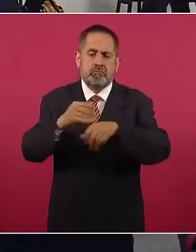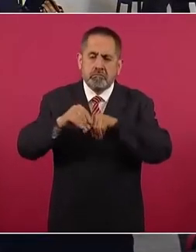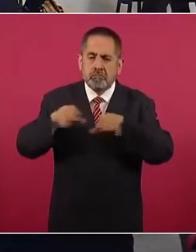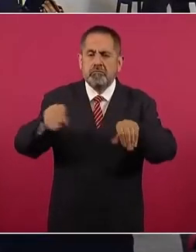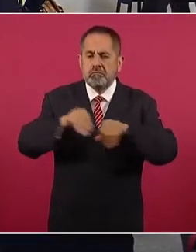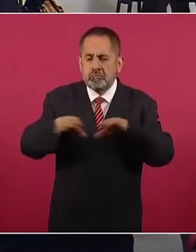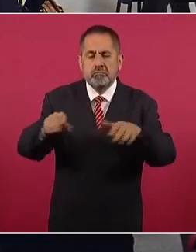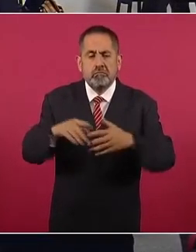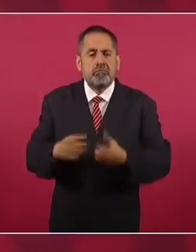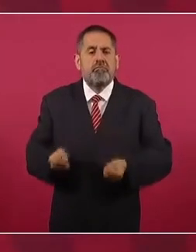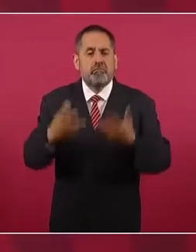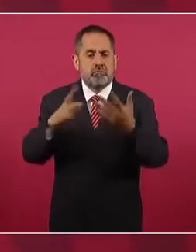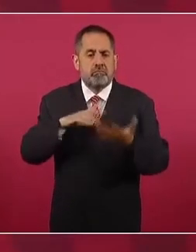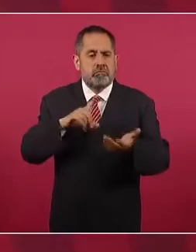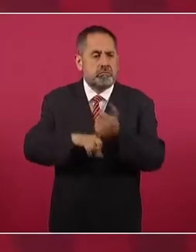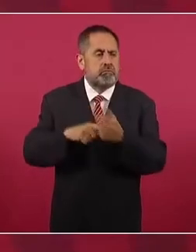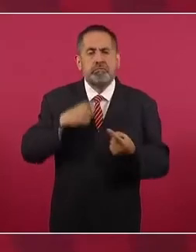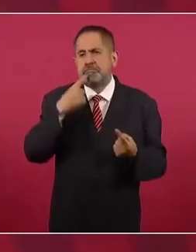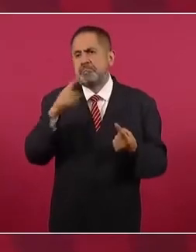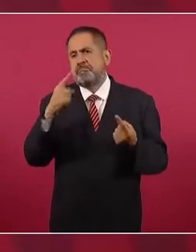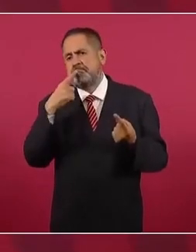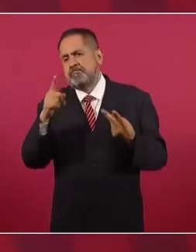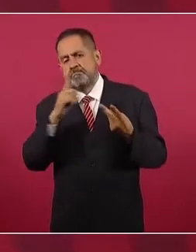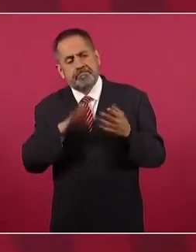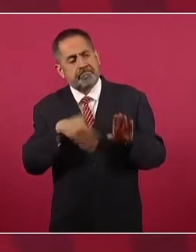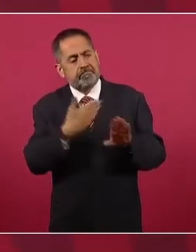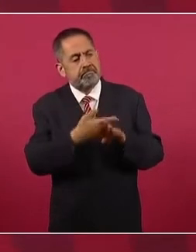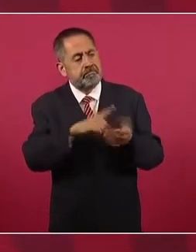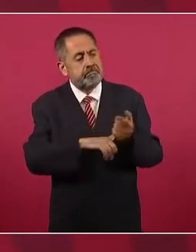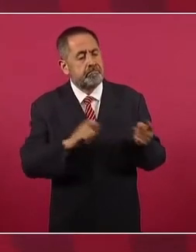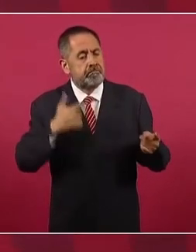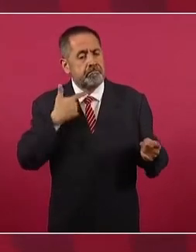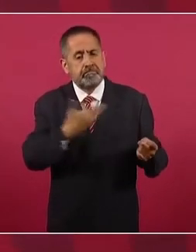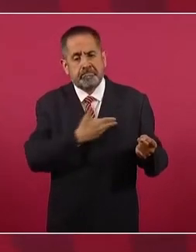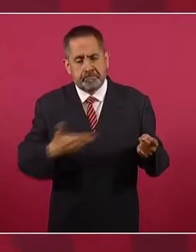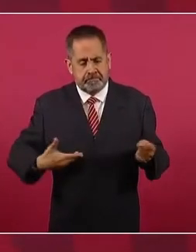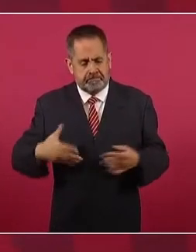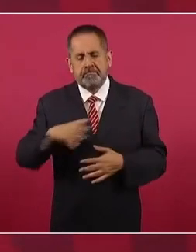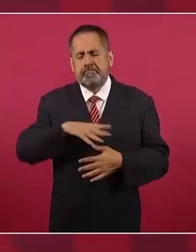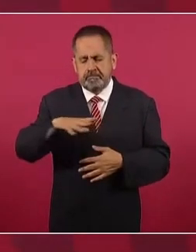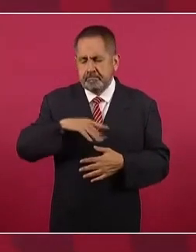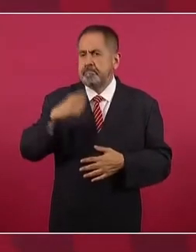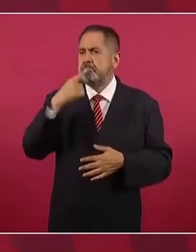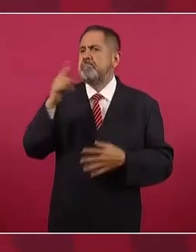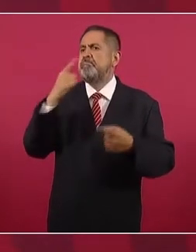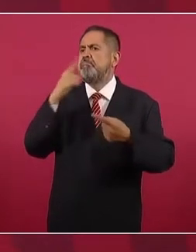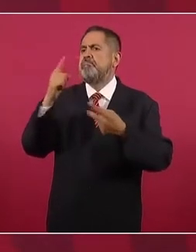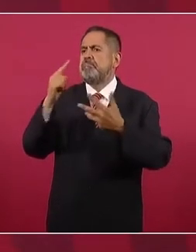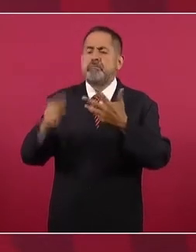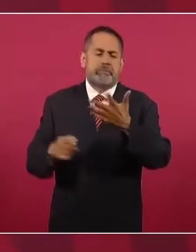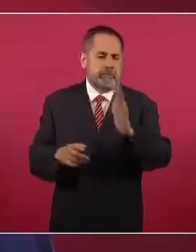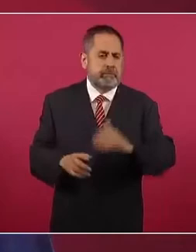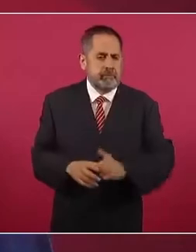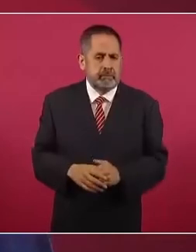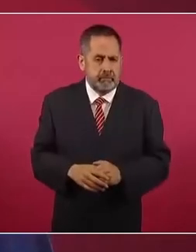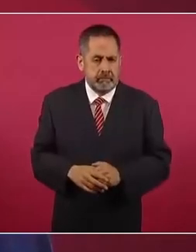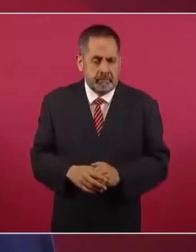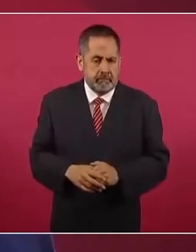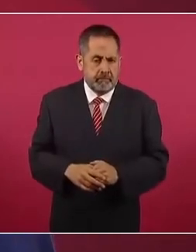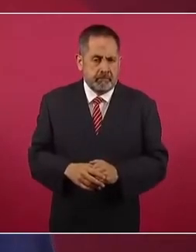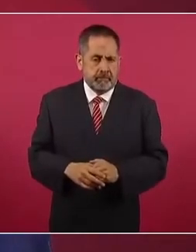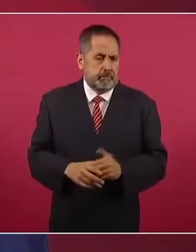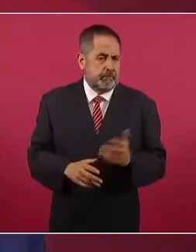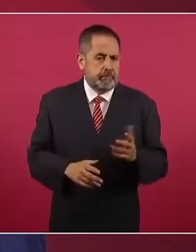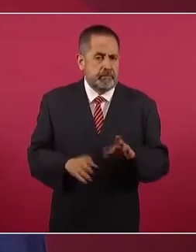cuántas denuncias existen en contra de los expresidentes y cuál